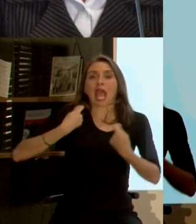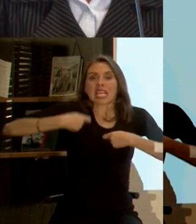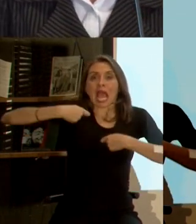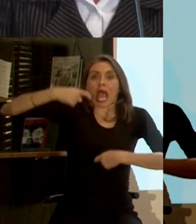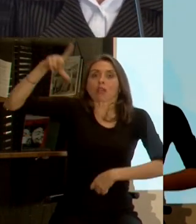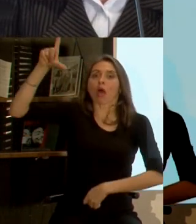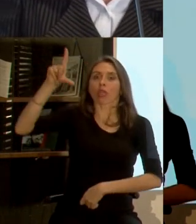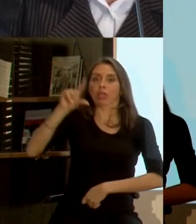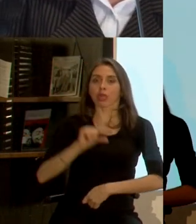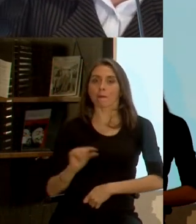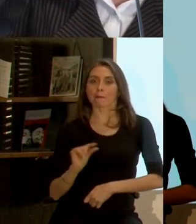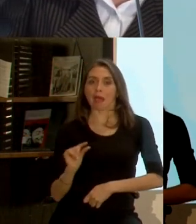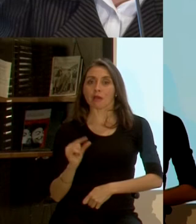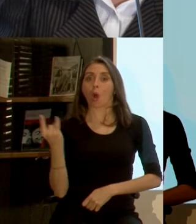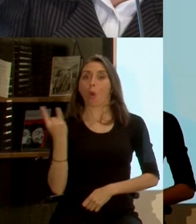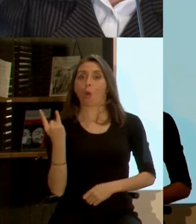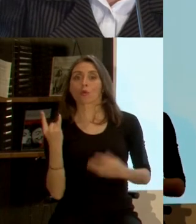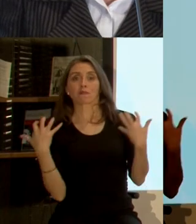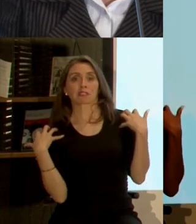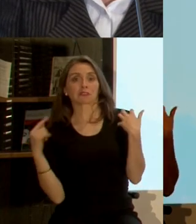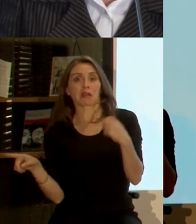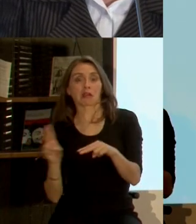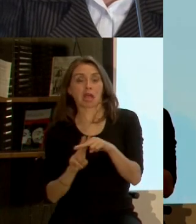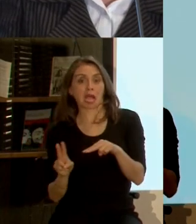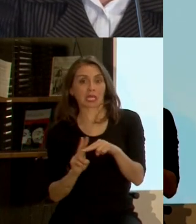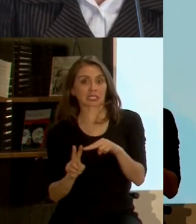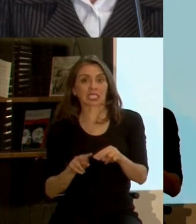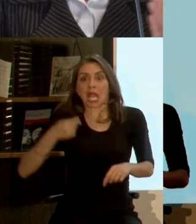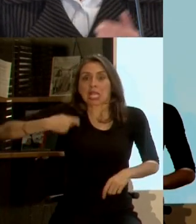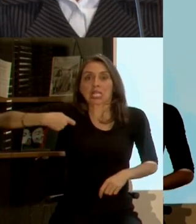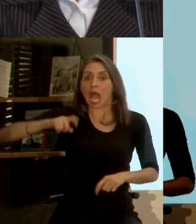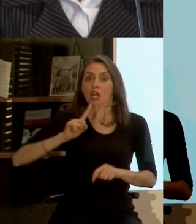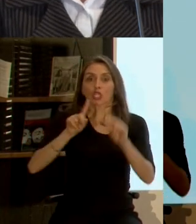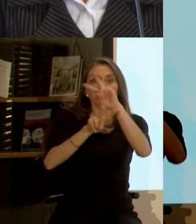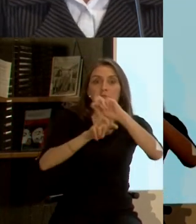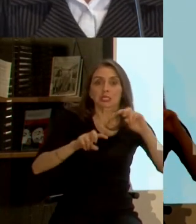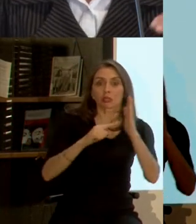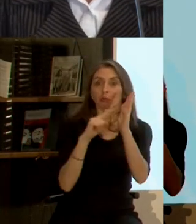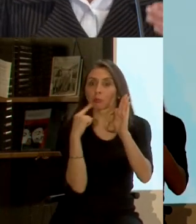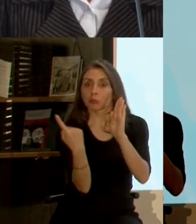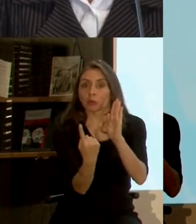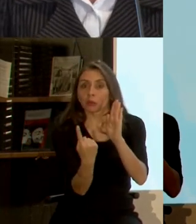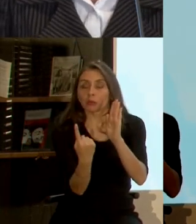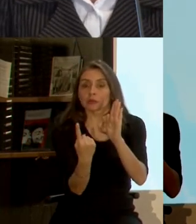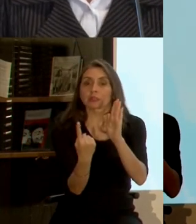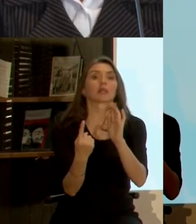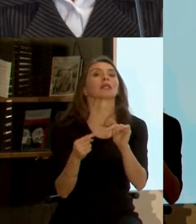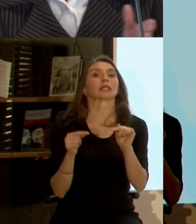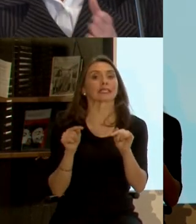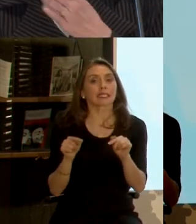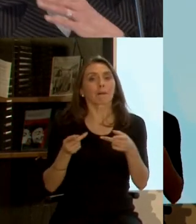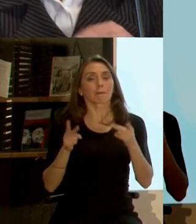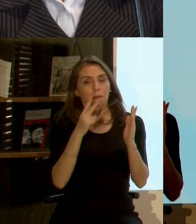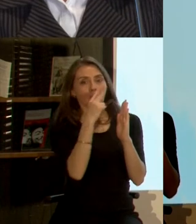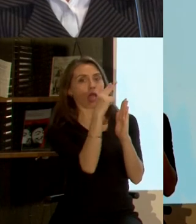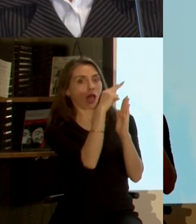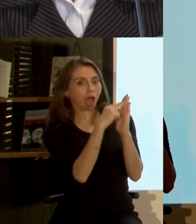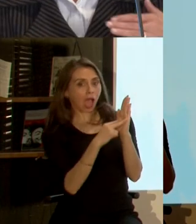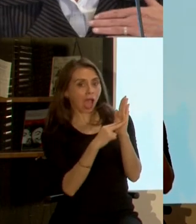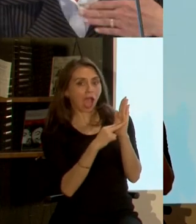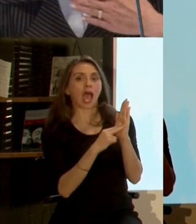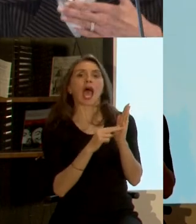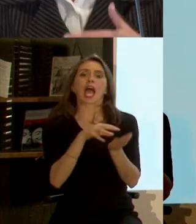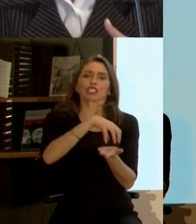y si hay una universidad se puede hacer de una manera que no es costosa y la periodicidad entonces permite ver cómo va